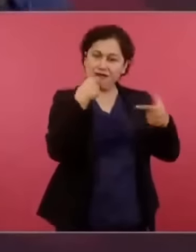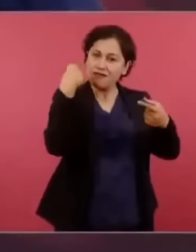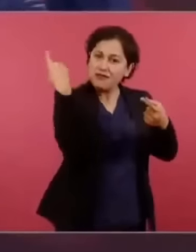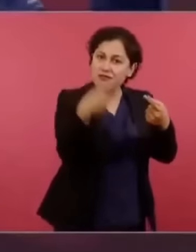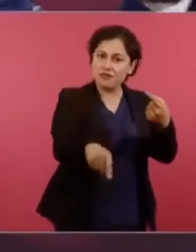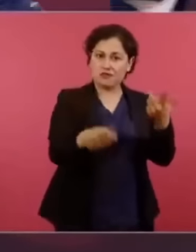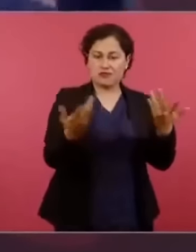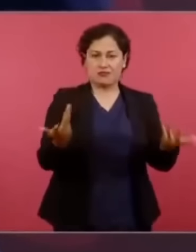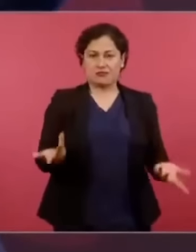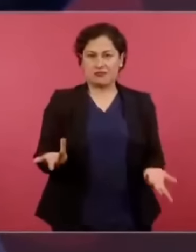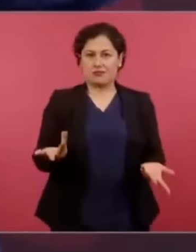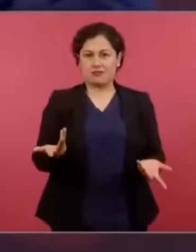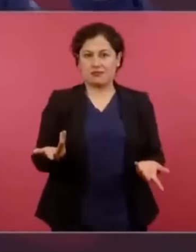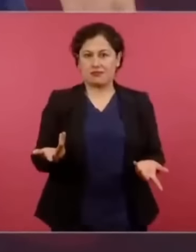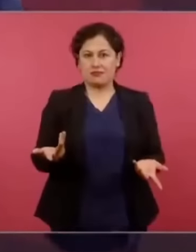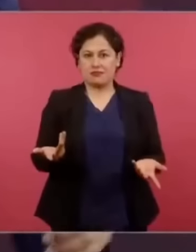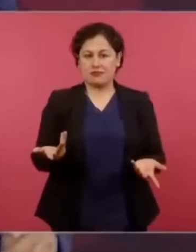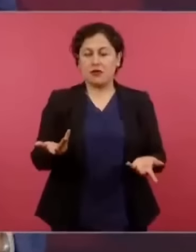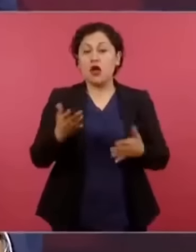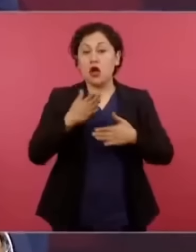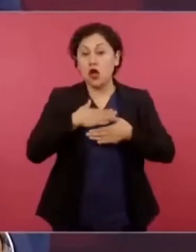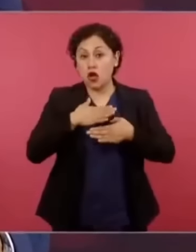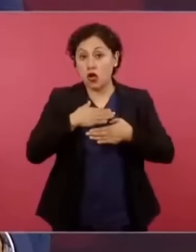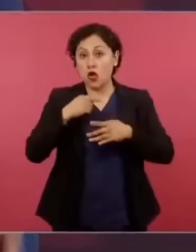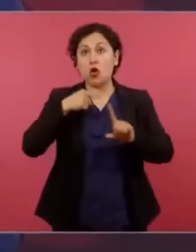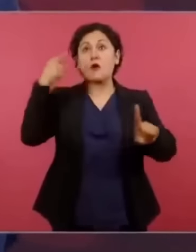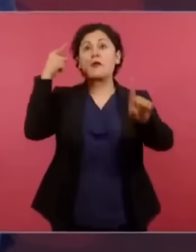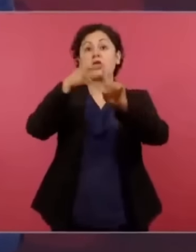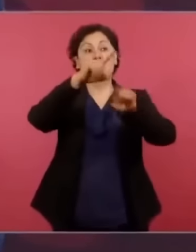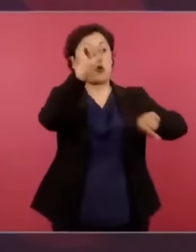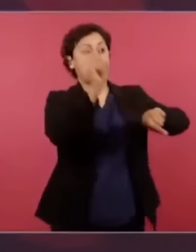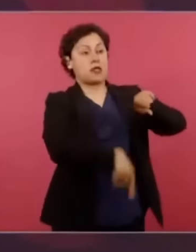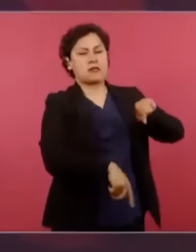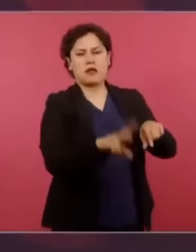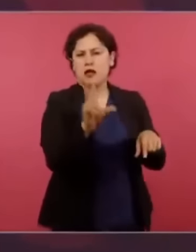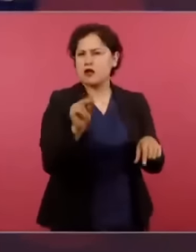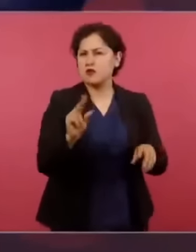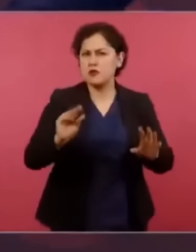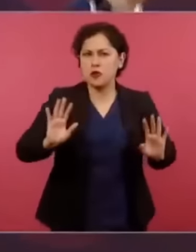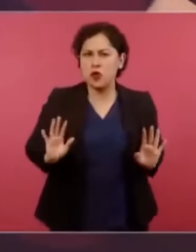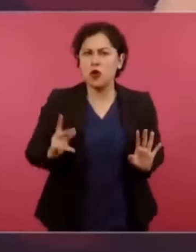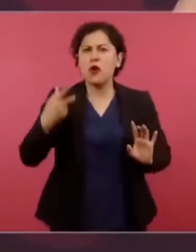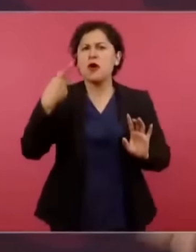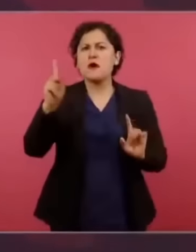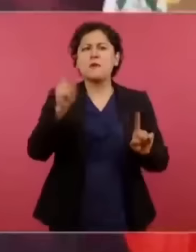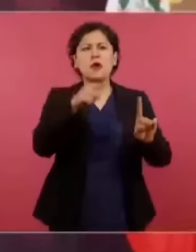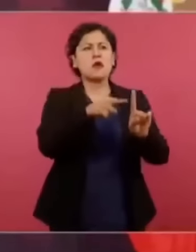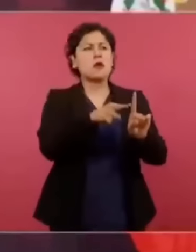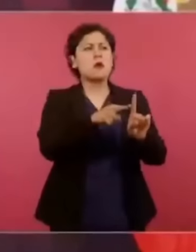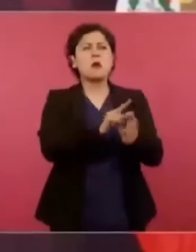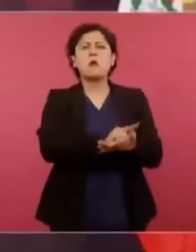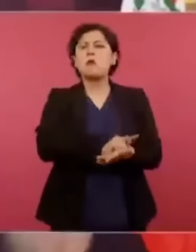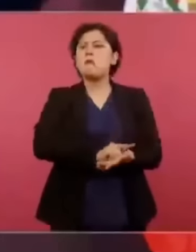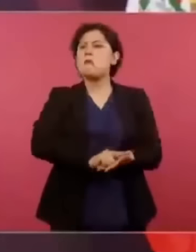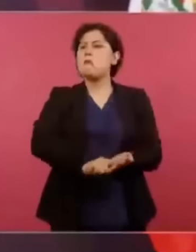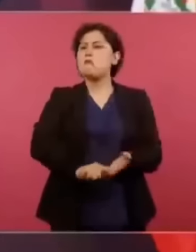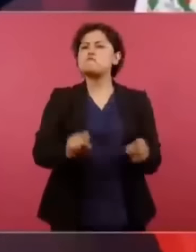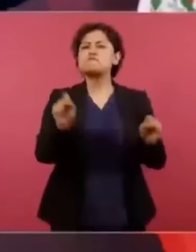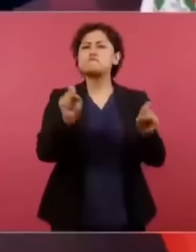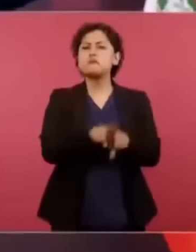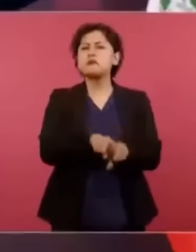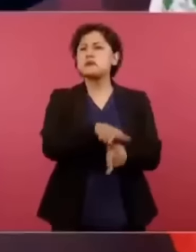no, a desaparecer, ni es mi propósito, pero no puede quedar inmaculada. Ahora